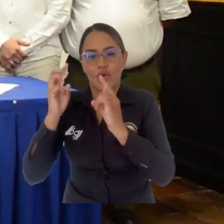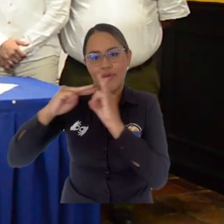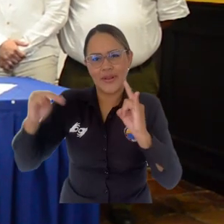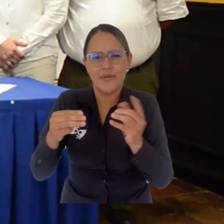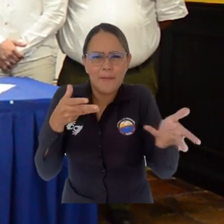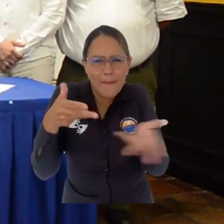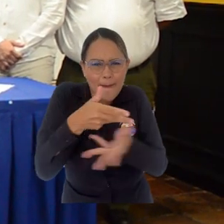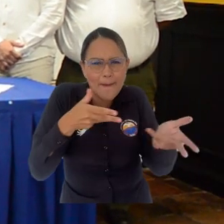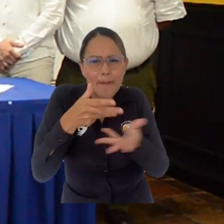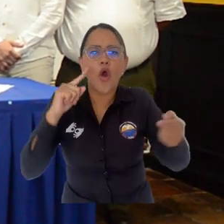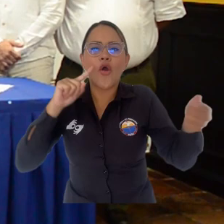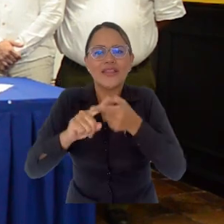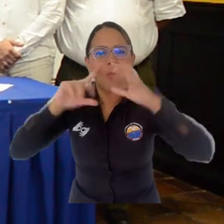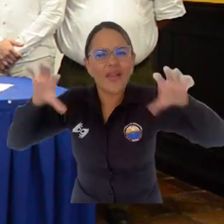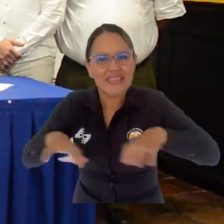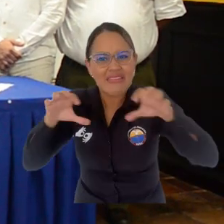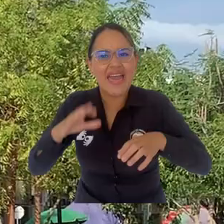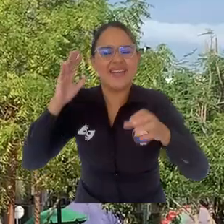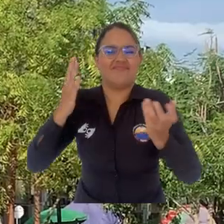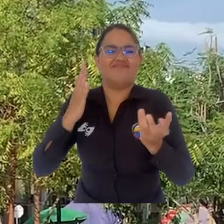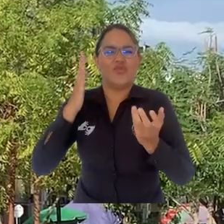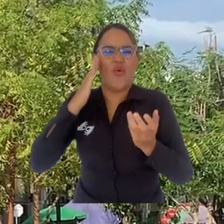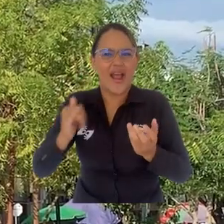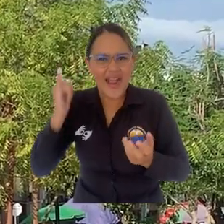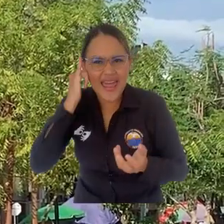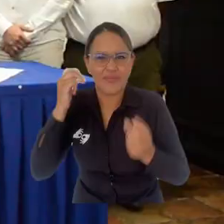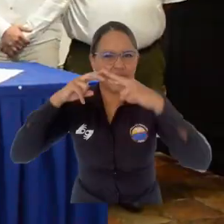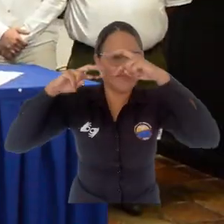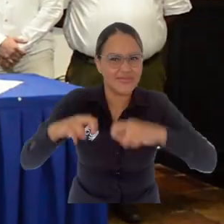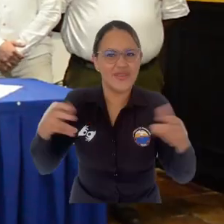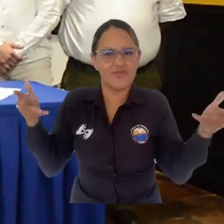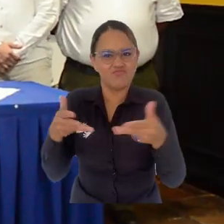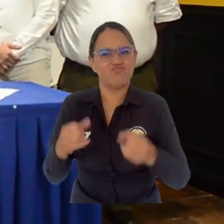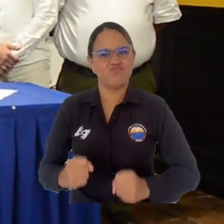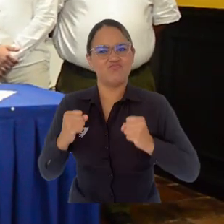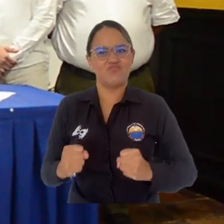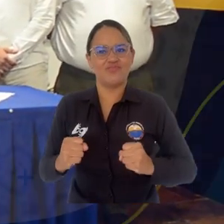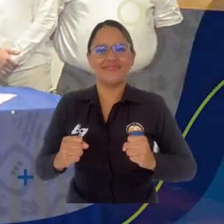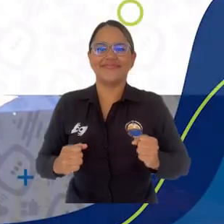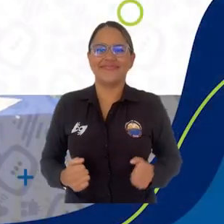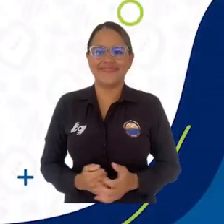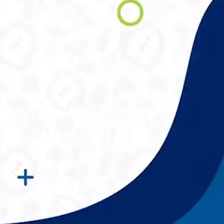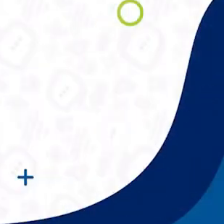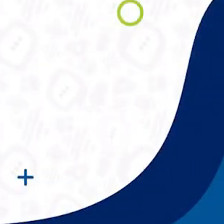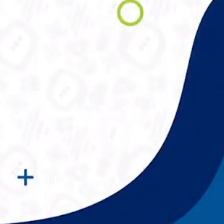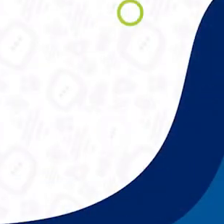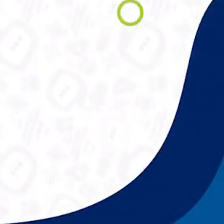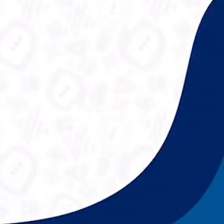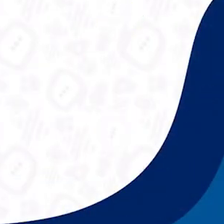resignificar este sector de la capital del Magdalena a través de actividades académicas e investigativas.